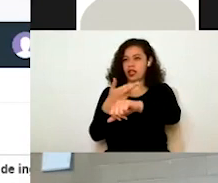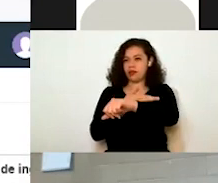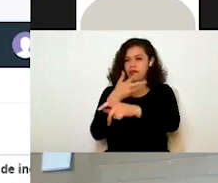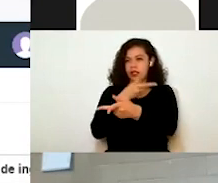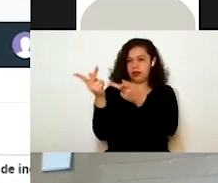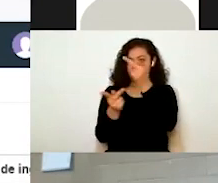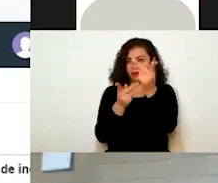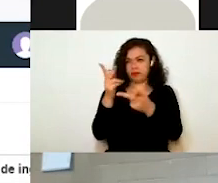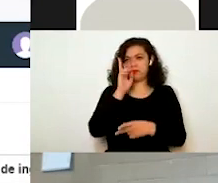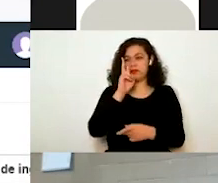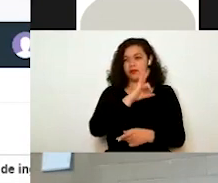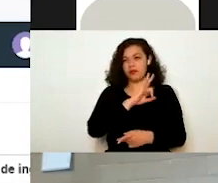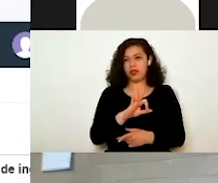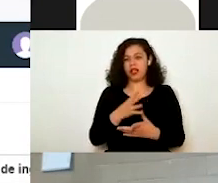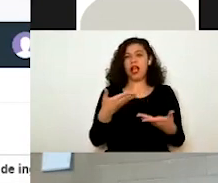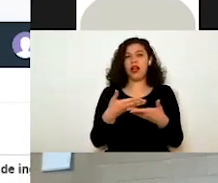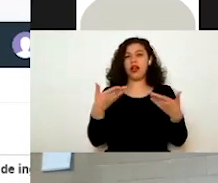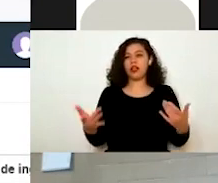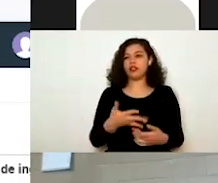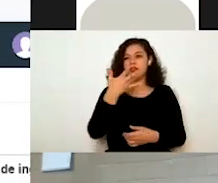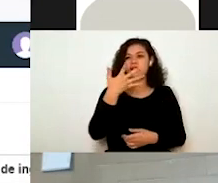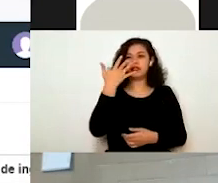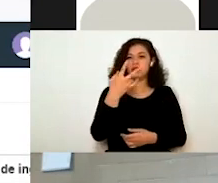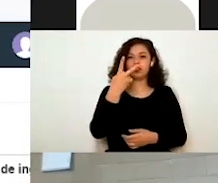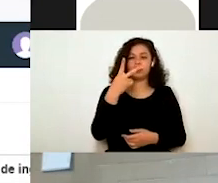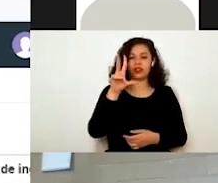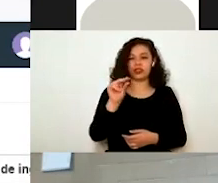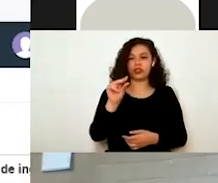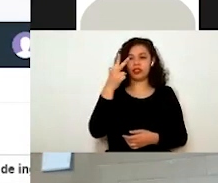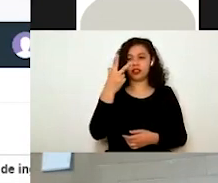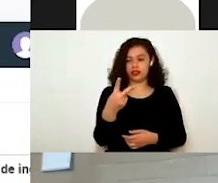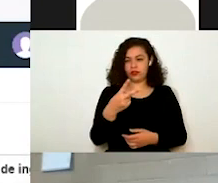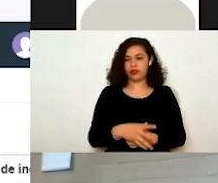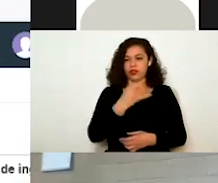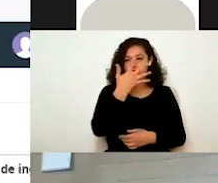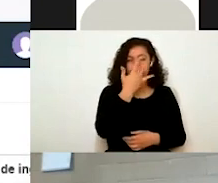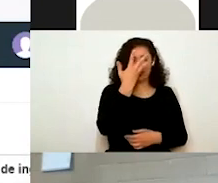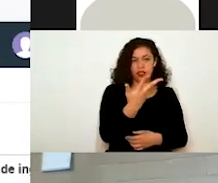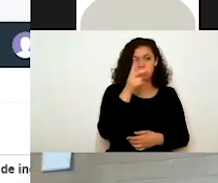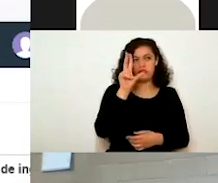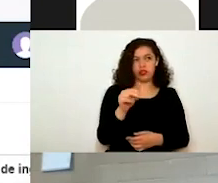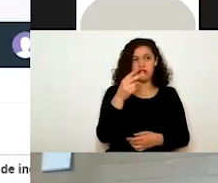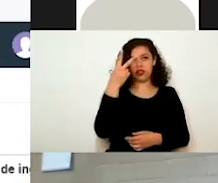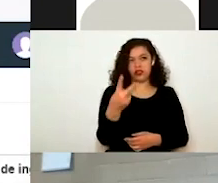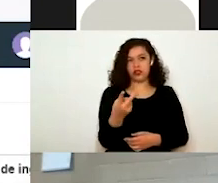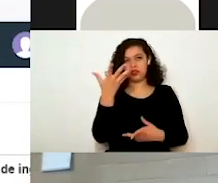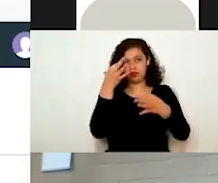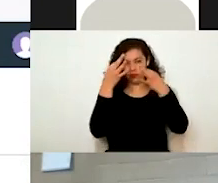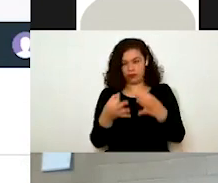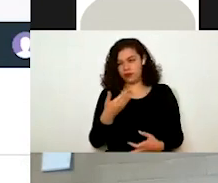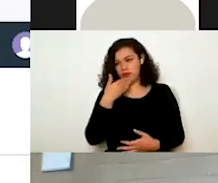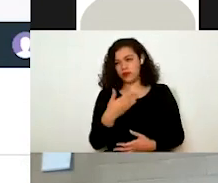En este caso, vamos a, es la 5582, está aquí abajo, dice 5582 autorizado. Si yo le doy clic en ver